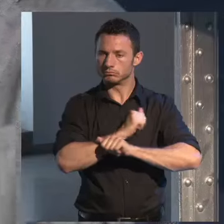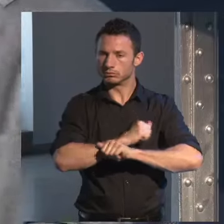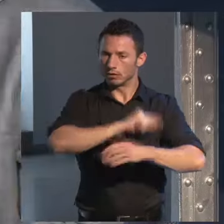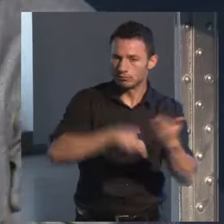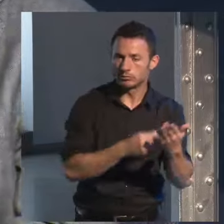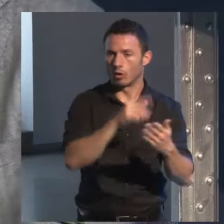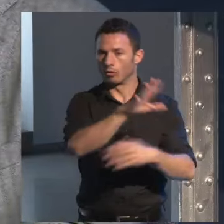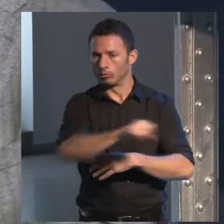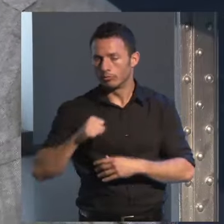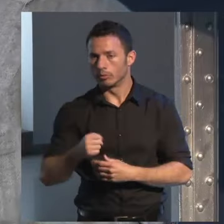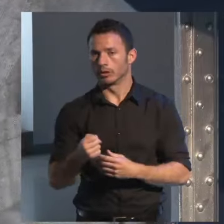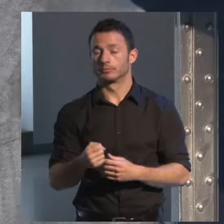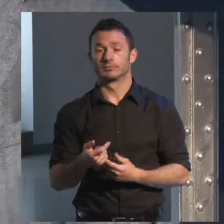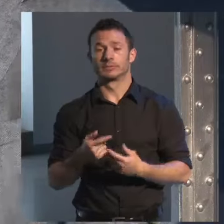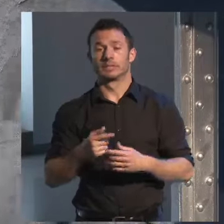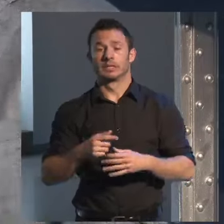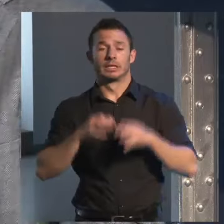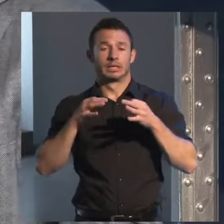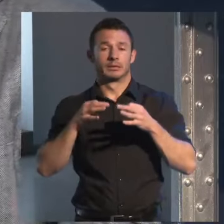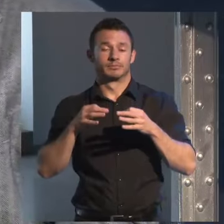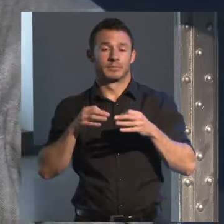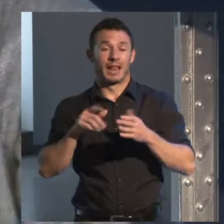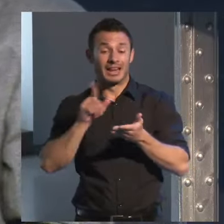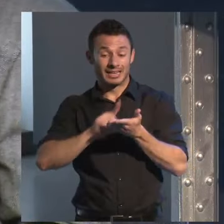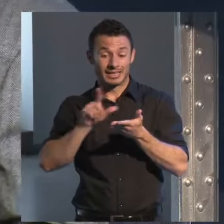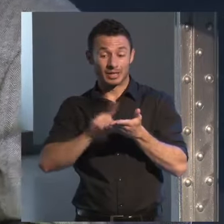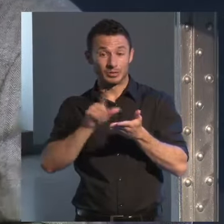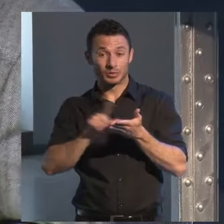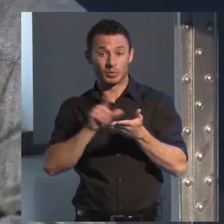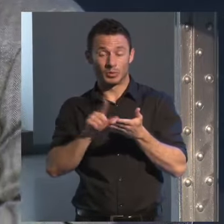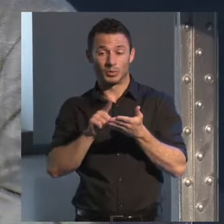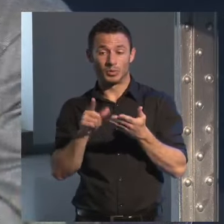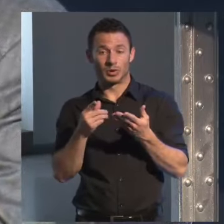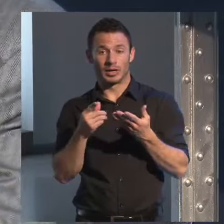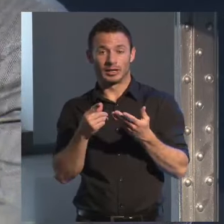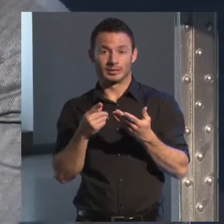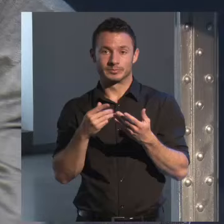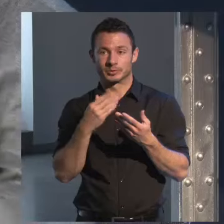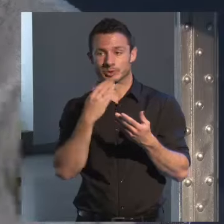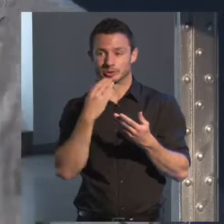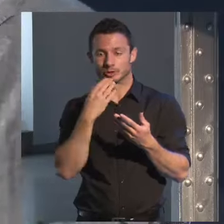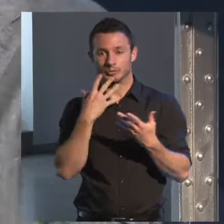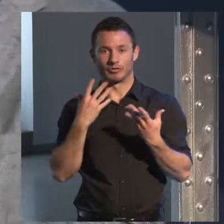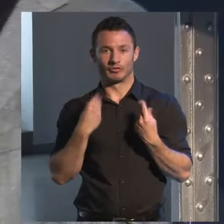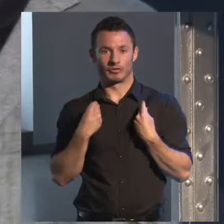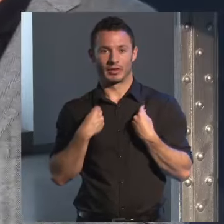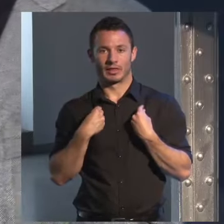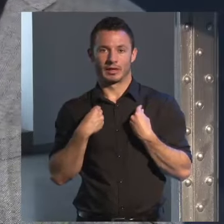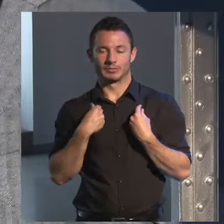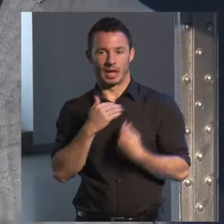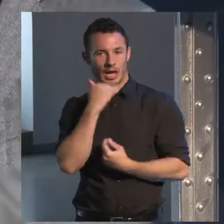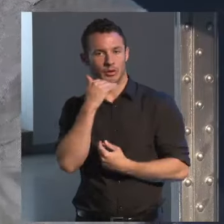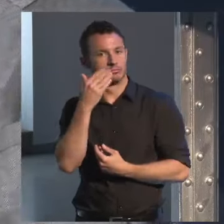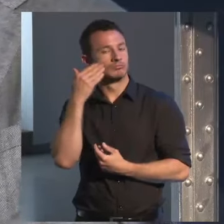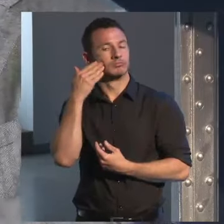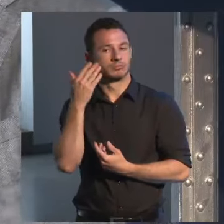siempre vivir de la literatura es un privilegio vivir de la literatura es un privilegio en cualquier parte del mundo y por